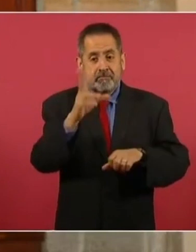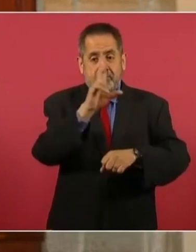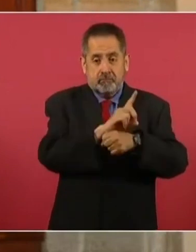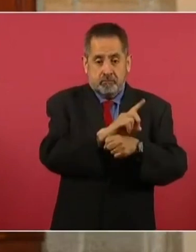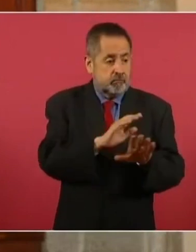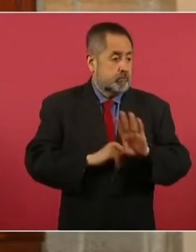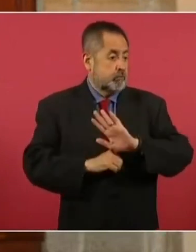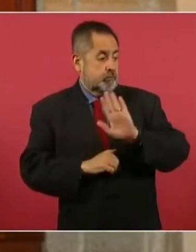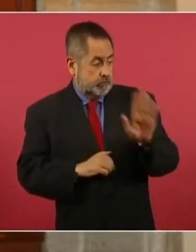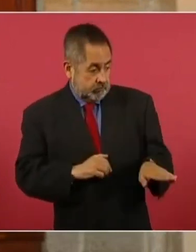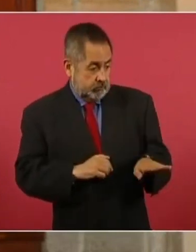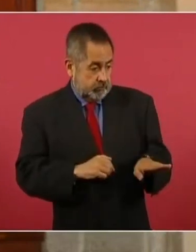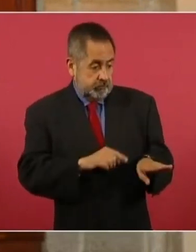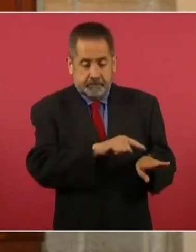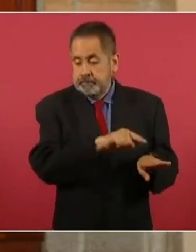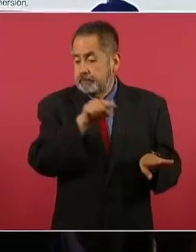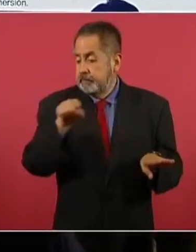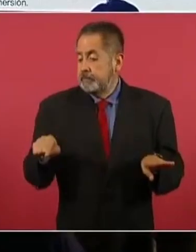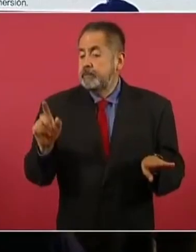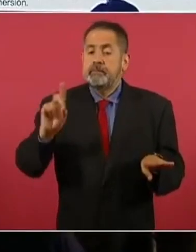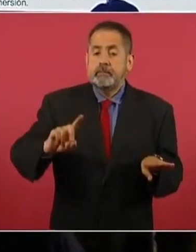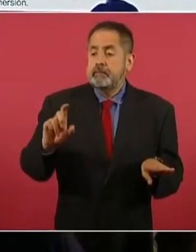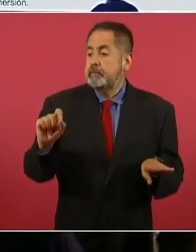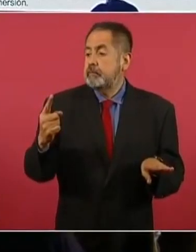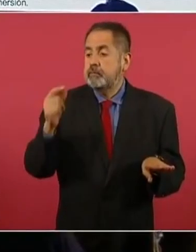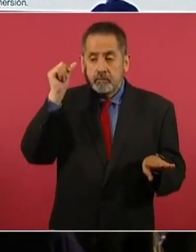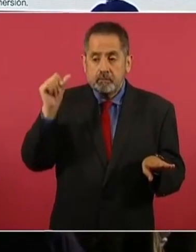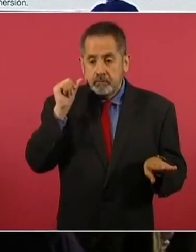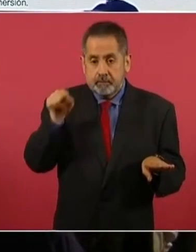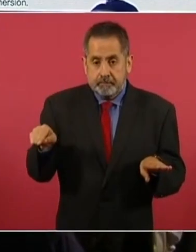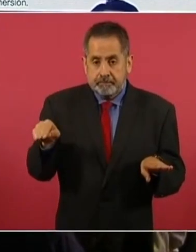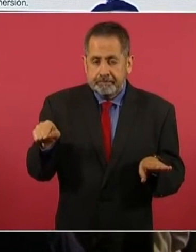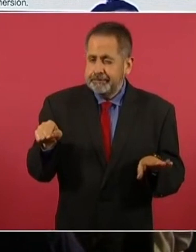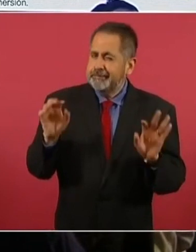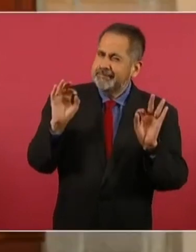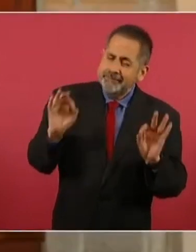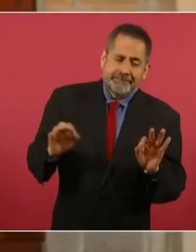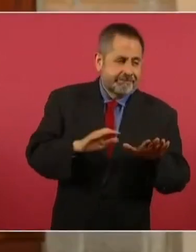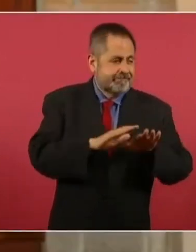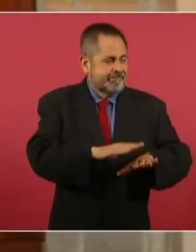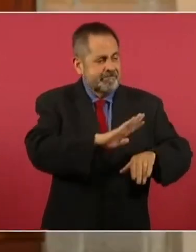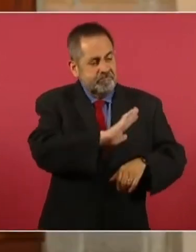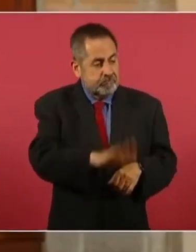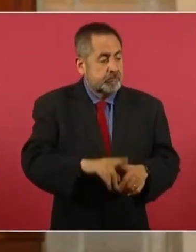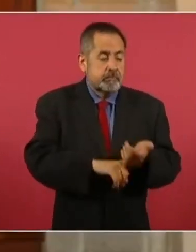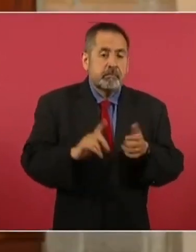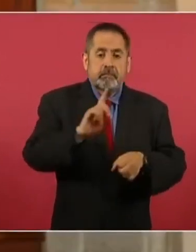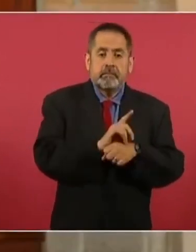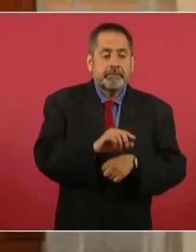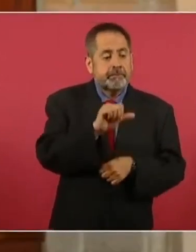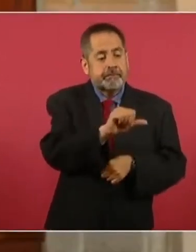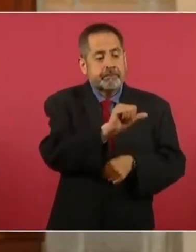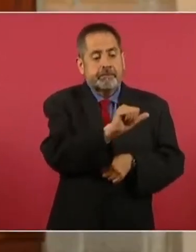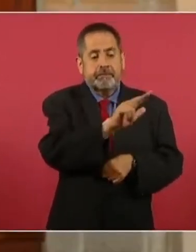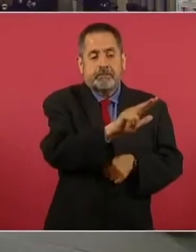se localizó el 21 de abril lo que implica que la fecha de este intervalo fue entre el 16 y 18